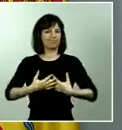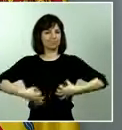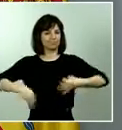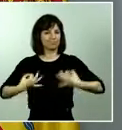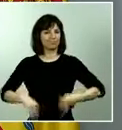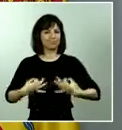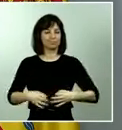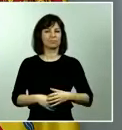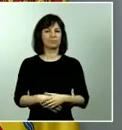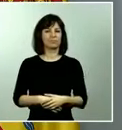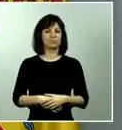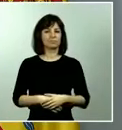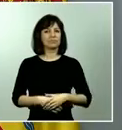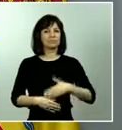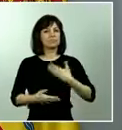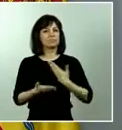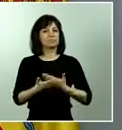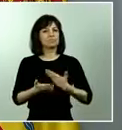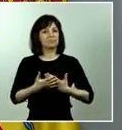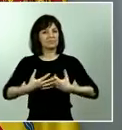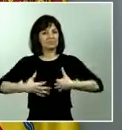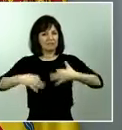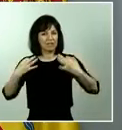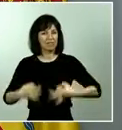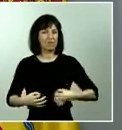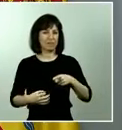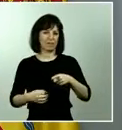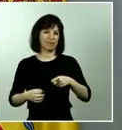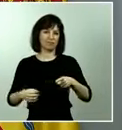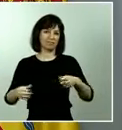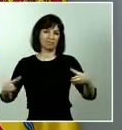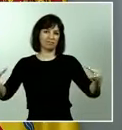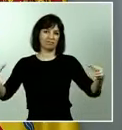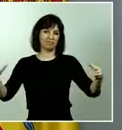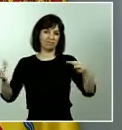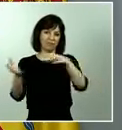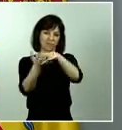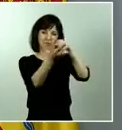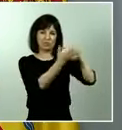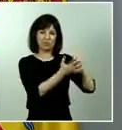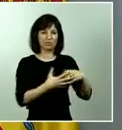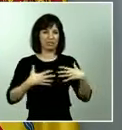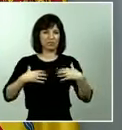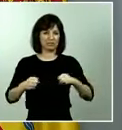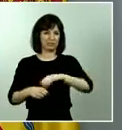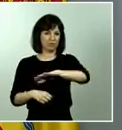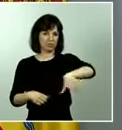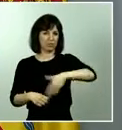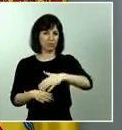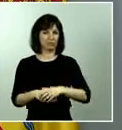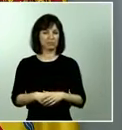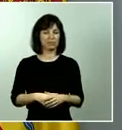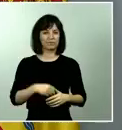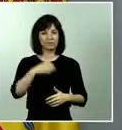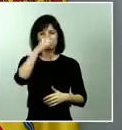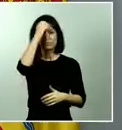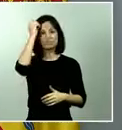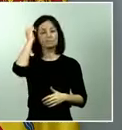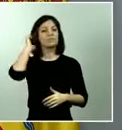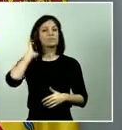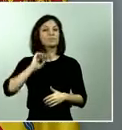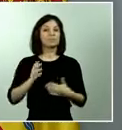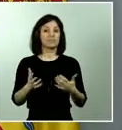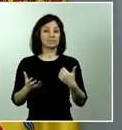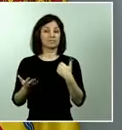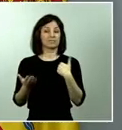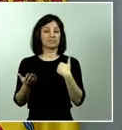la seguridad en ese sentido del conjunto de centros sanitarios. En esos términos, es plural la comunicación de